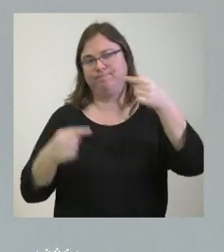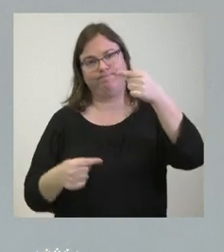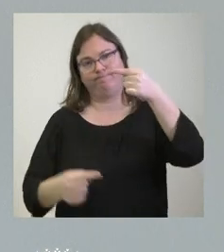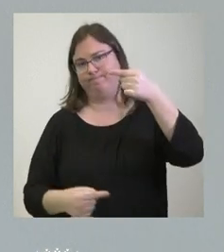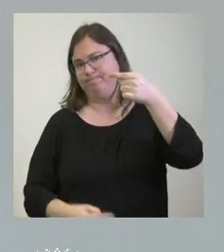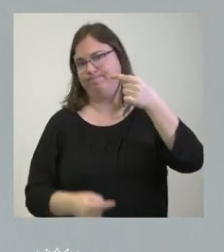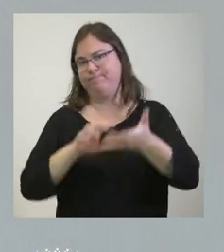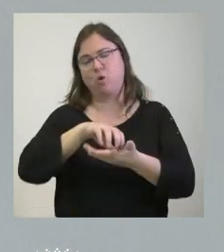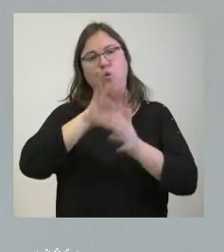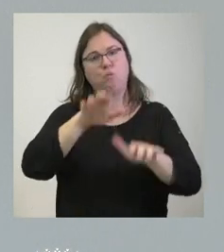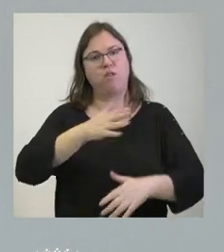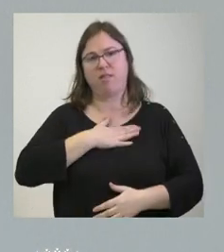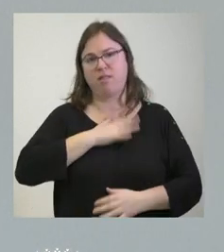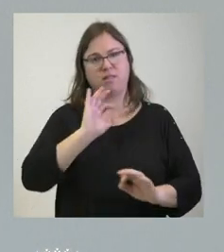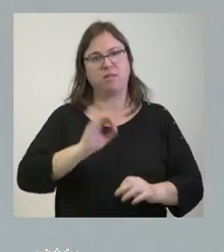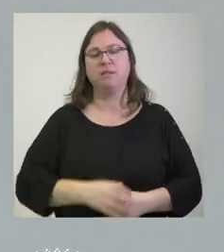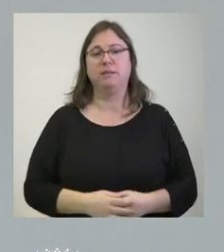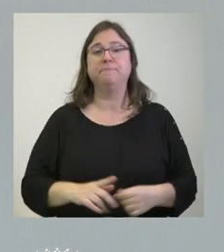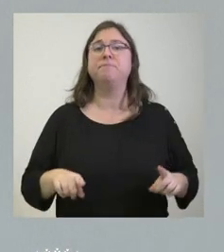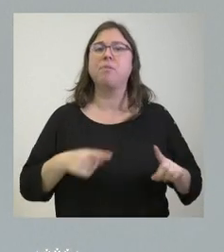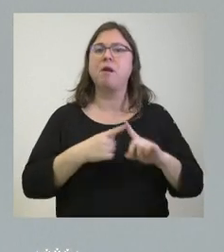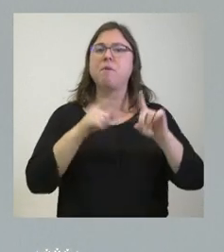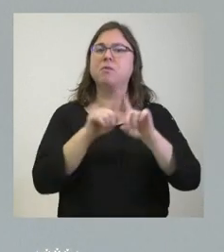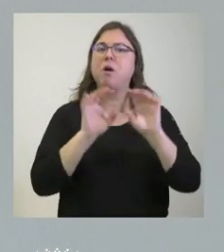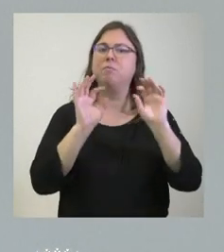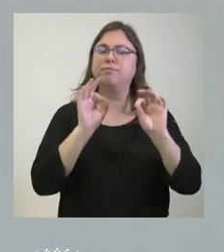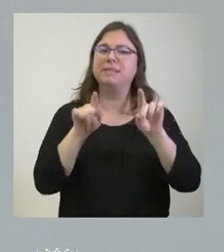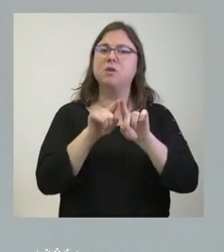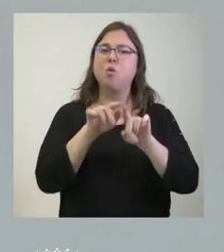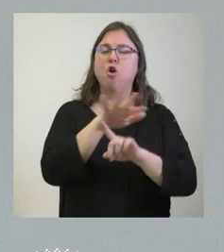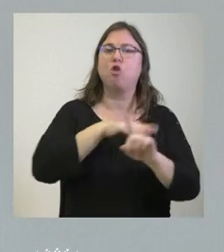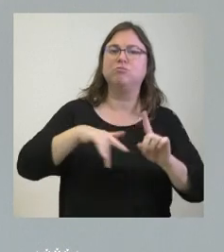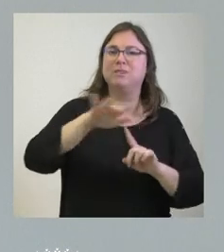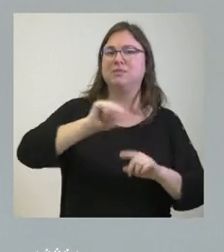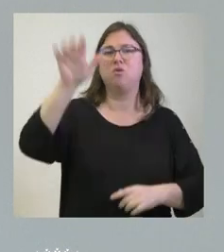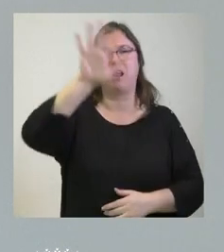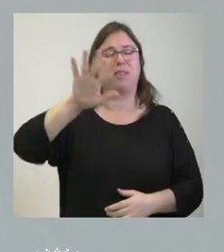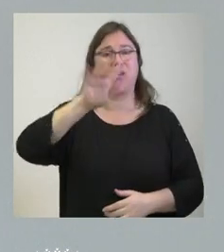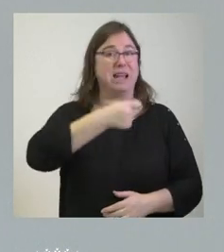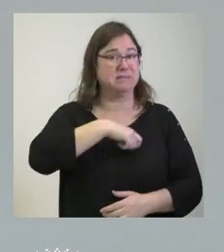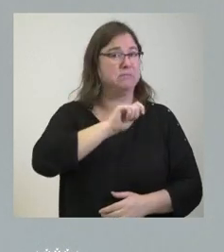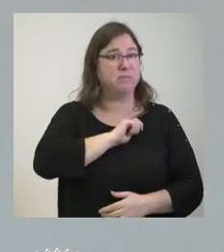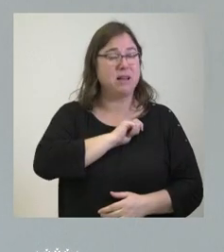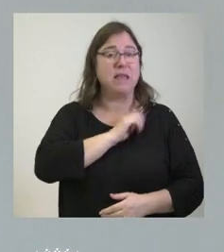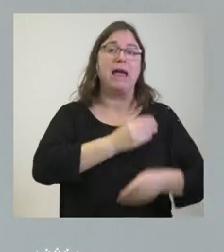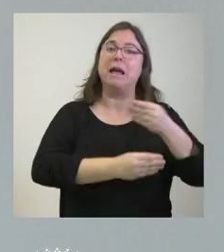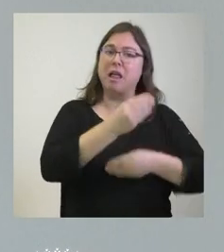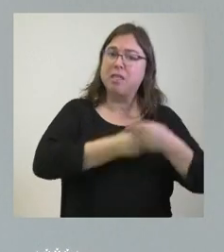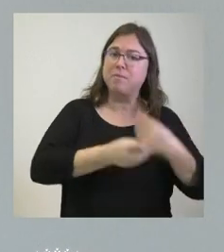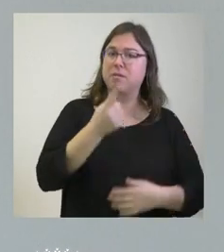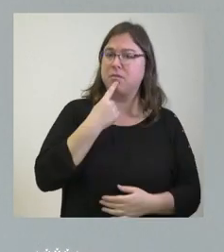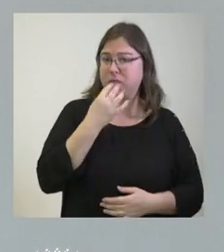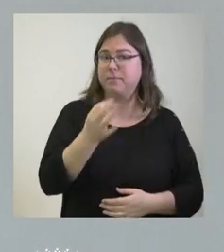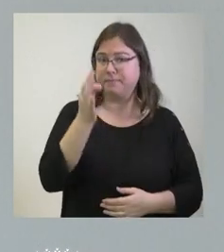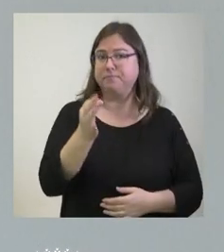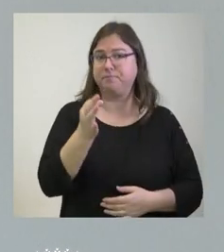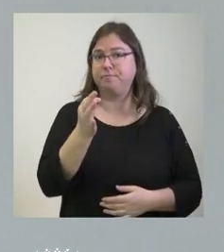comunidad autónoma como lo es por otra parte dentro del contexto nacional los nacimientos a pesar de este dato que usted señala y que